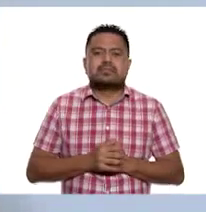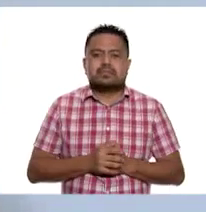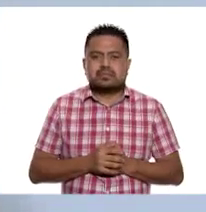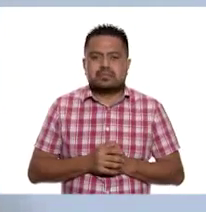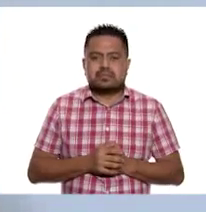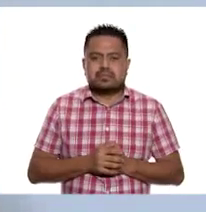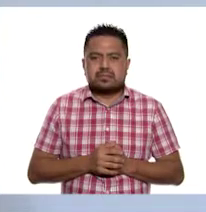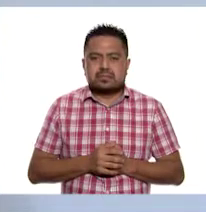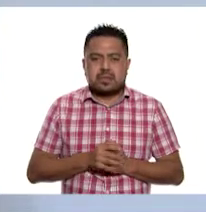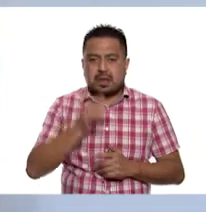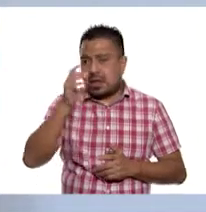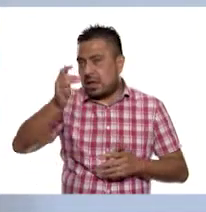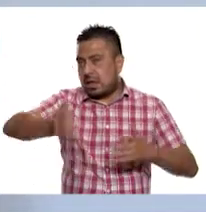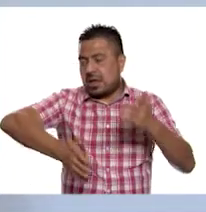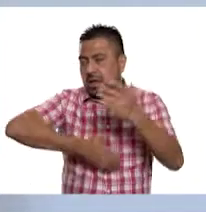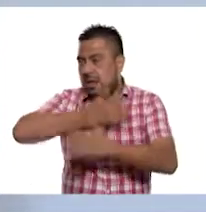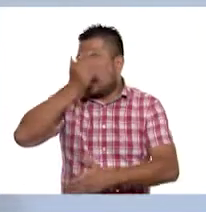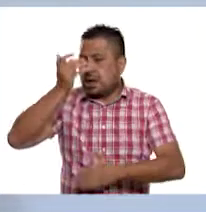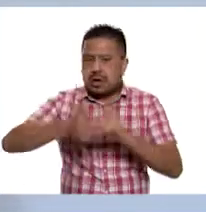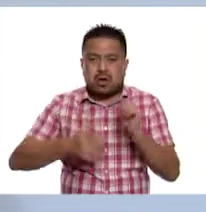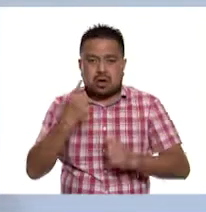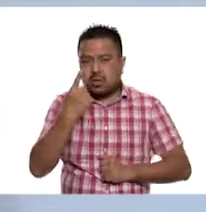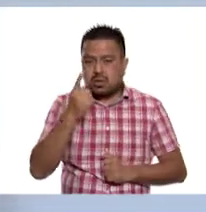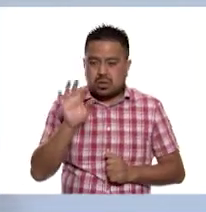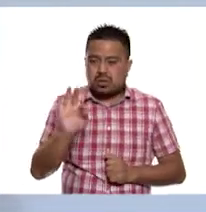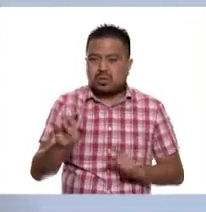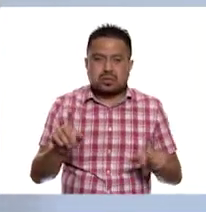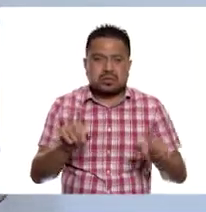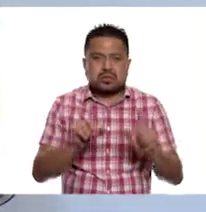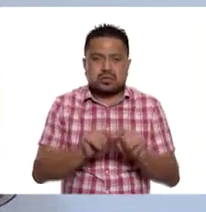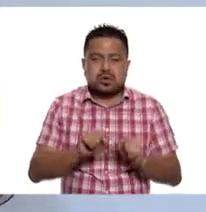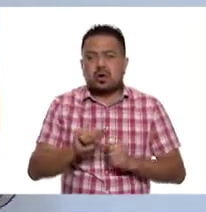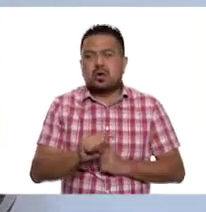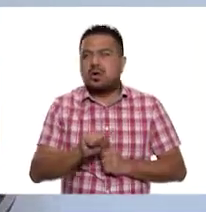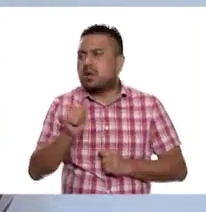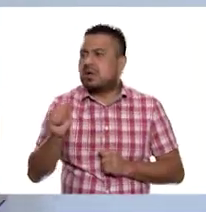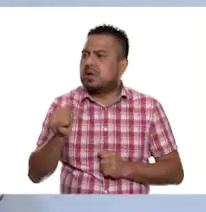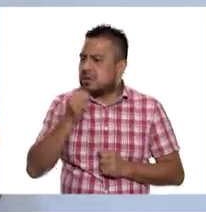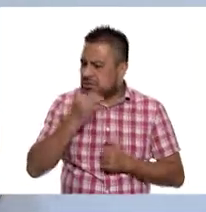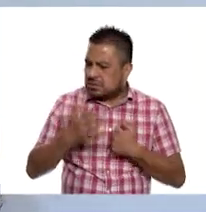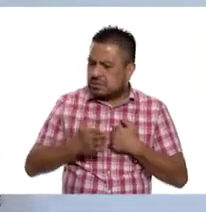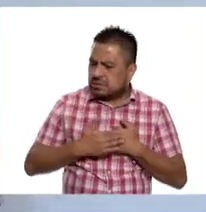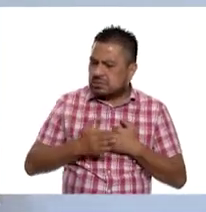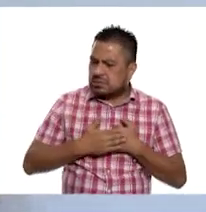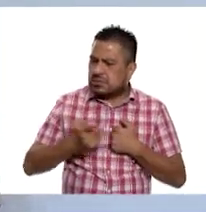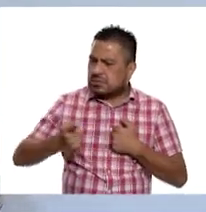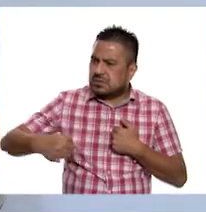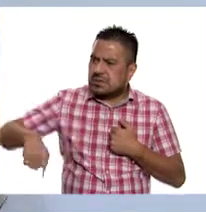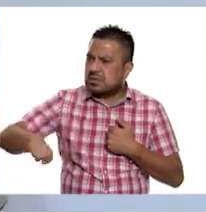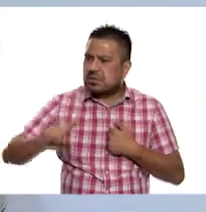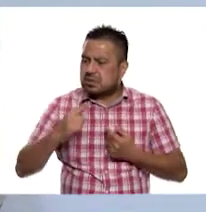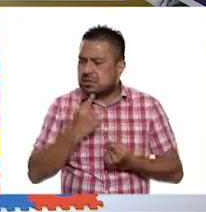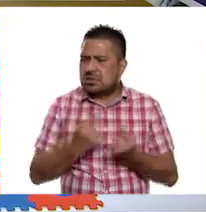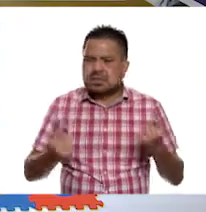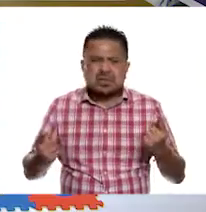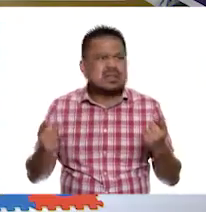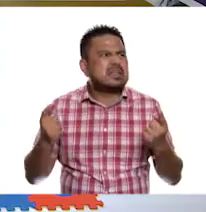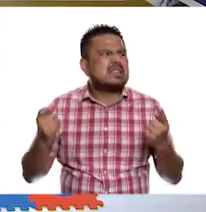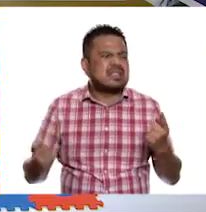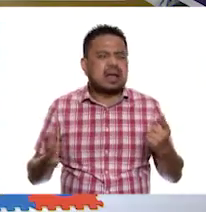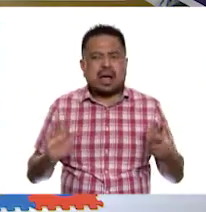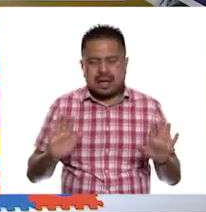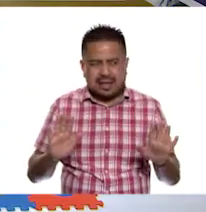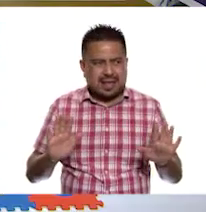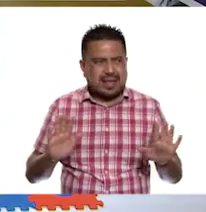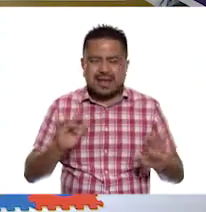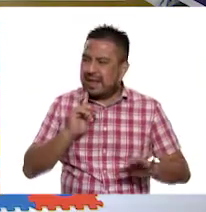Entonces... Al final es un punto. Y otra que me están diciendo... Los niños y las niñas. Ajá. Muy bien. Creo que ya lo